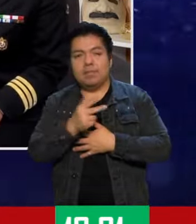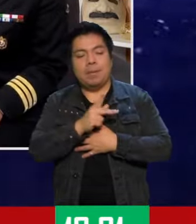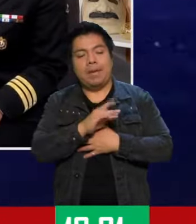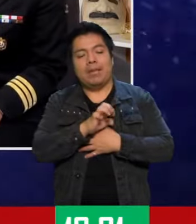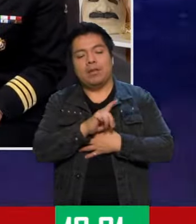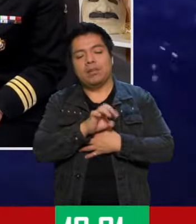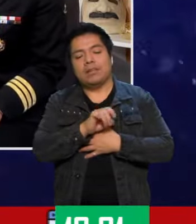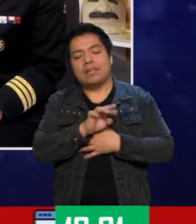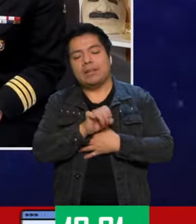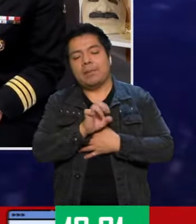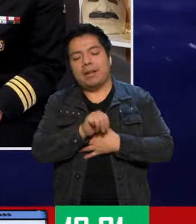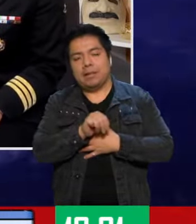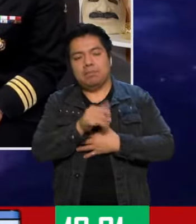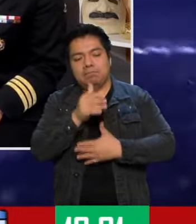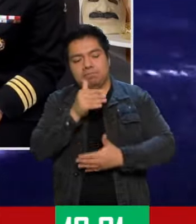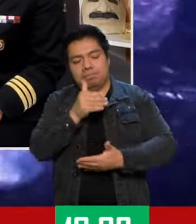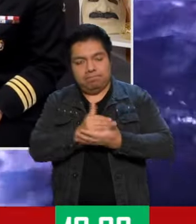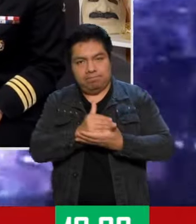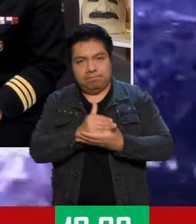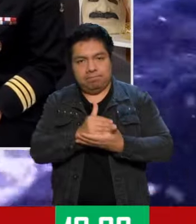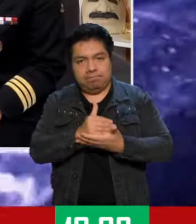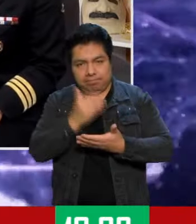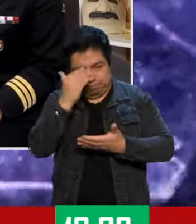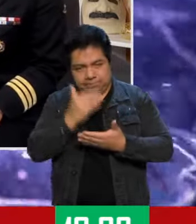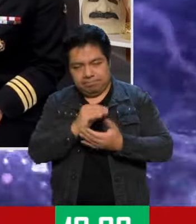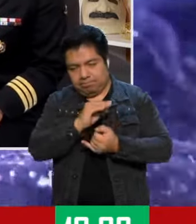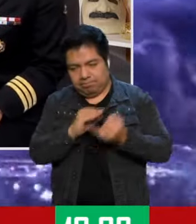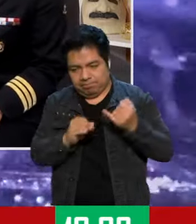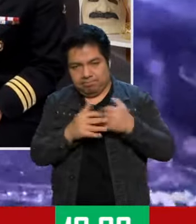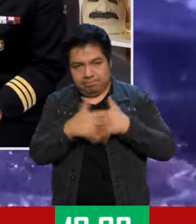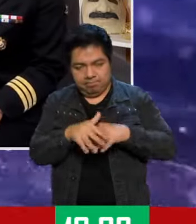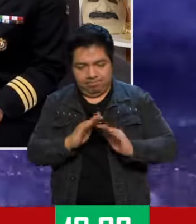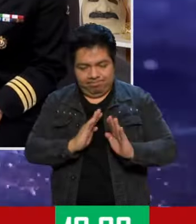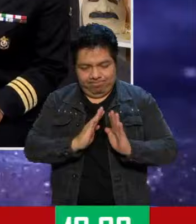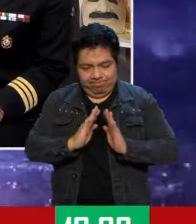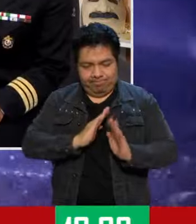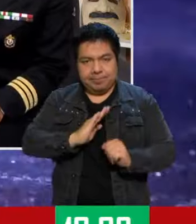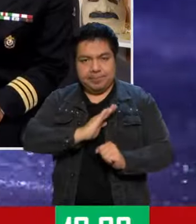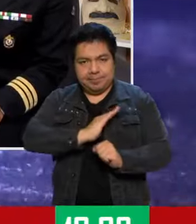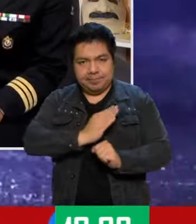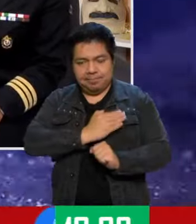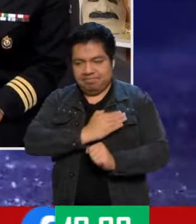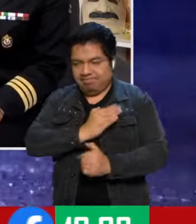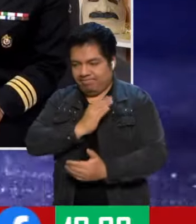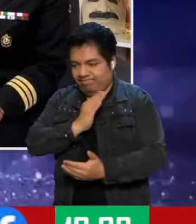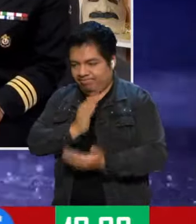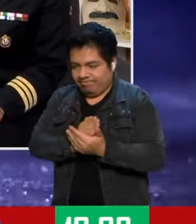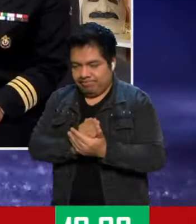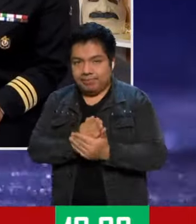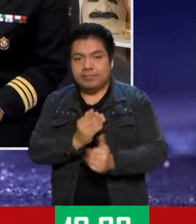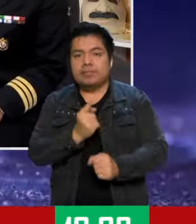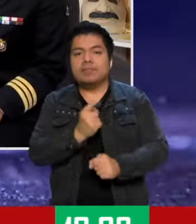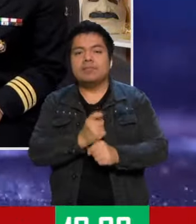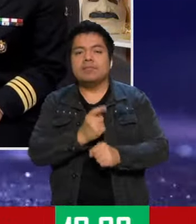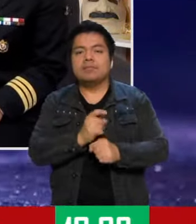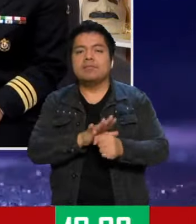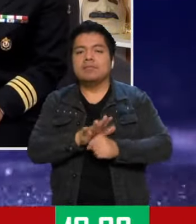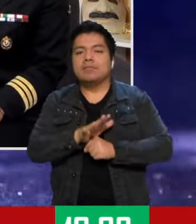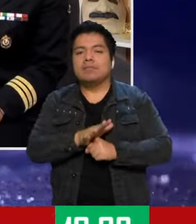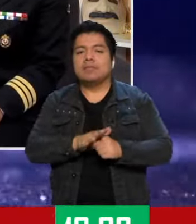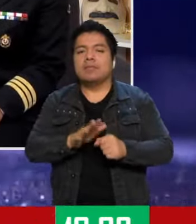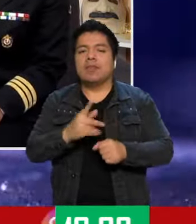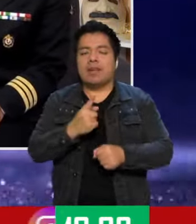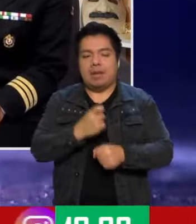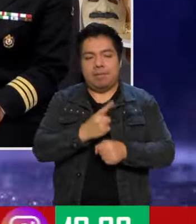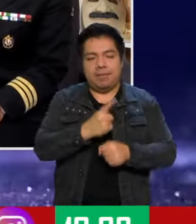hizo este bloqueo a la última tropa que era, bueno, los españoles, ¿no? Y se dio la primera T. ¿Esta era la